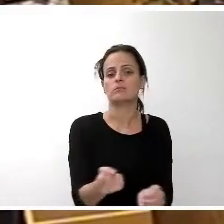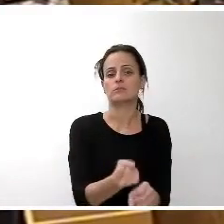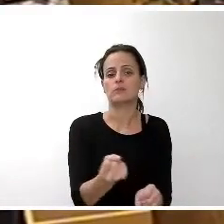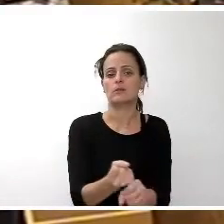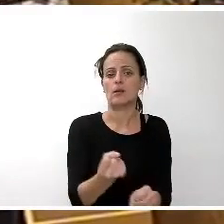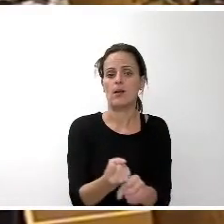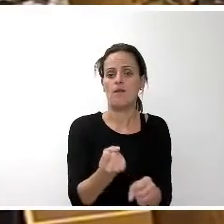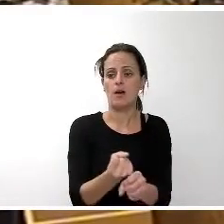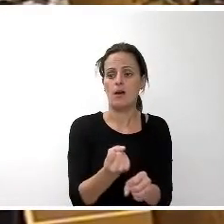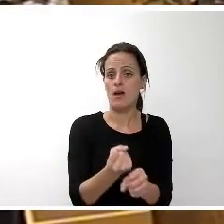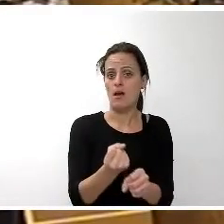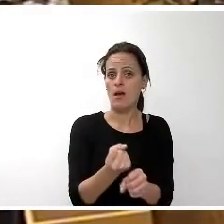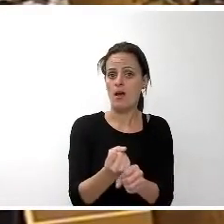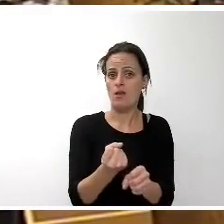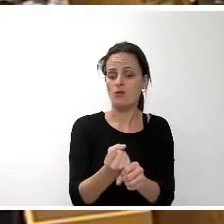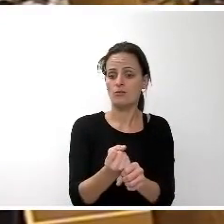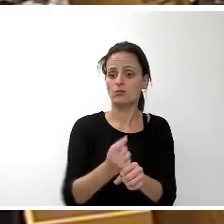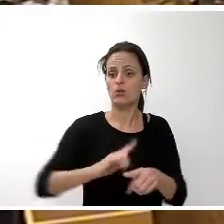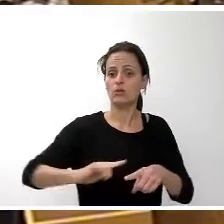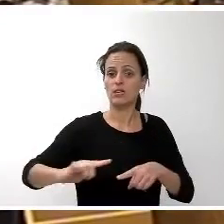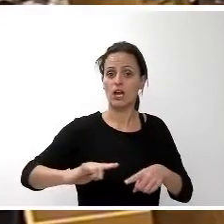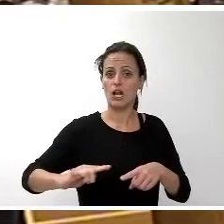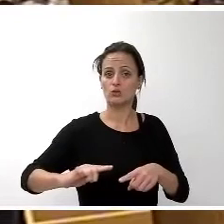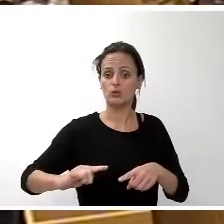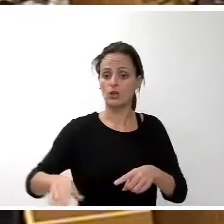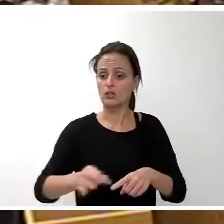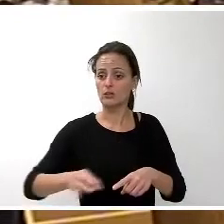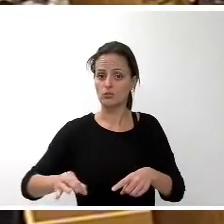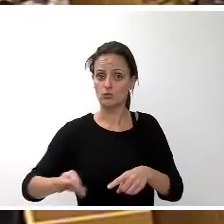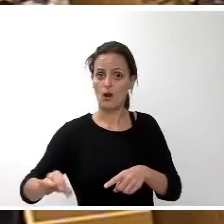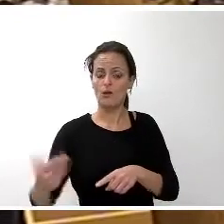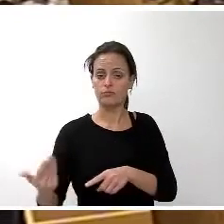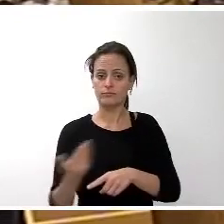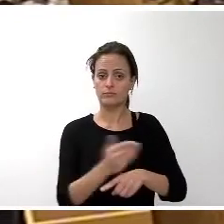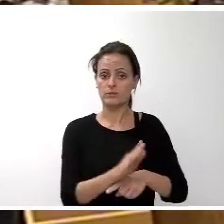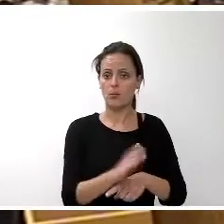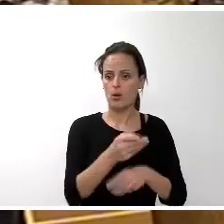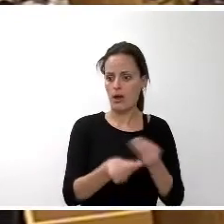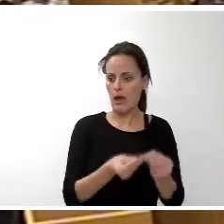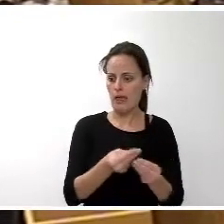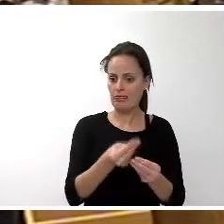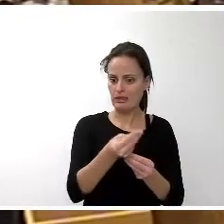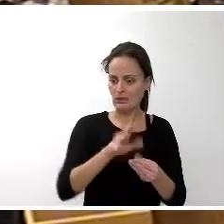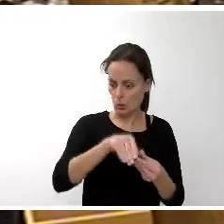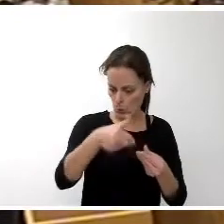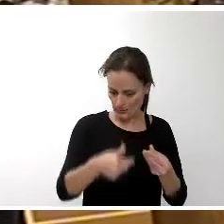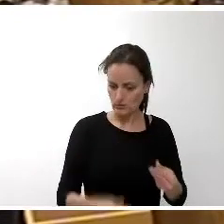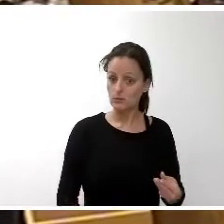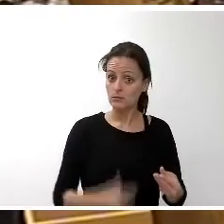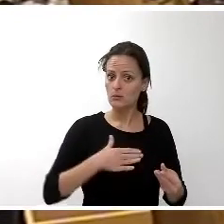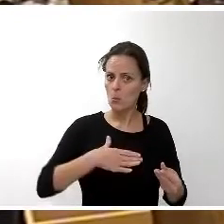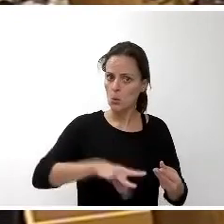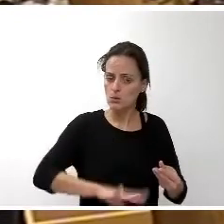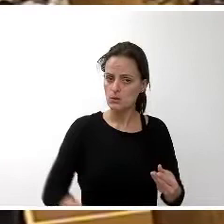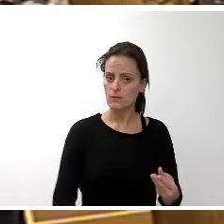con su director insular al frente que han hecho posible este documento un documento que es complejo y un documento que